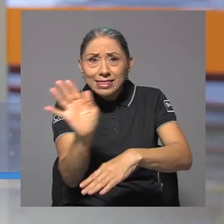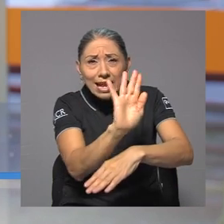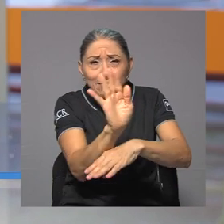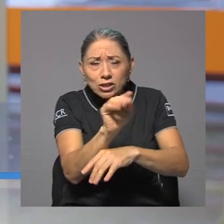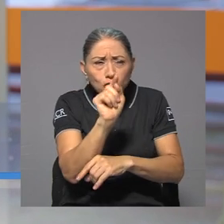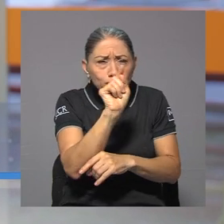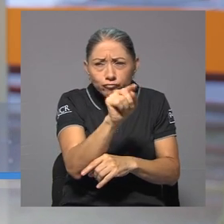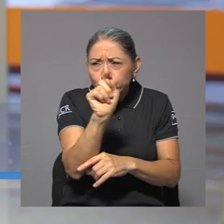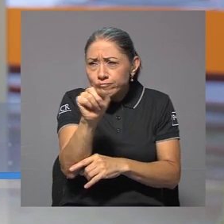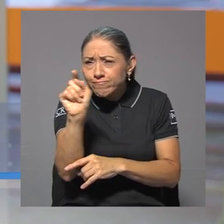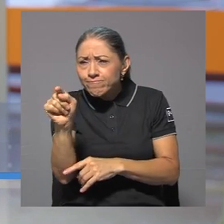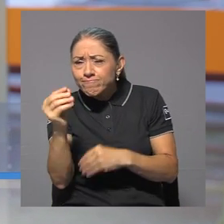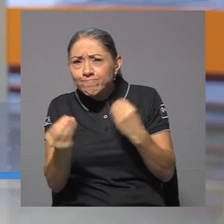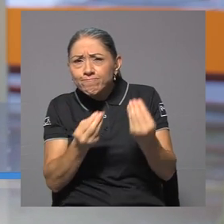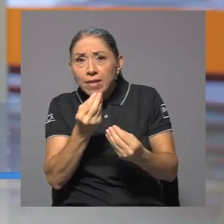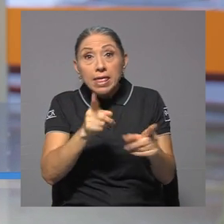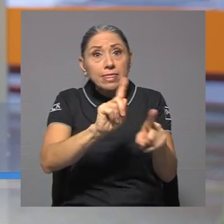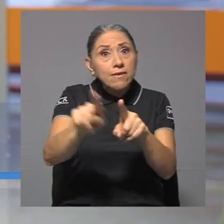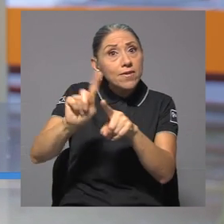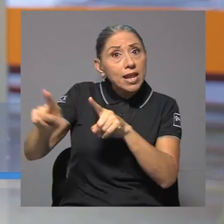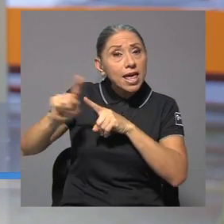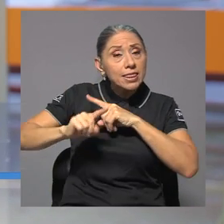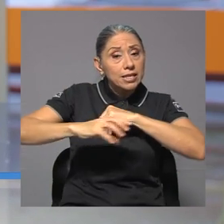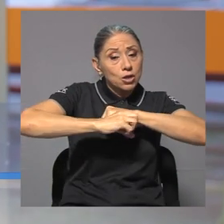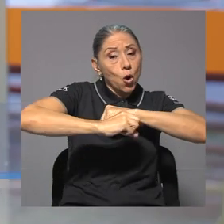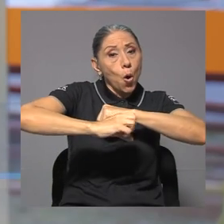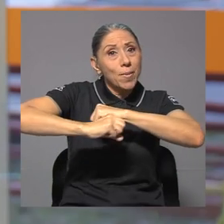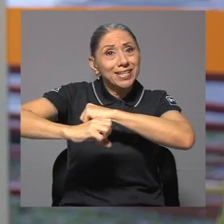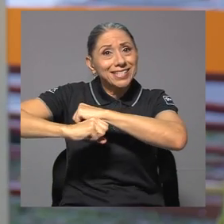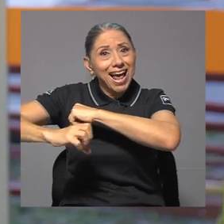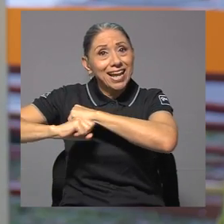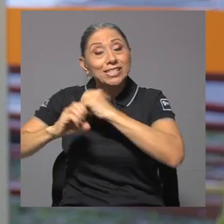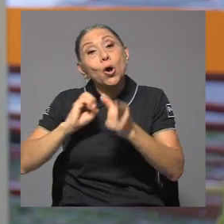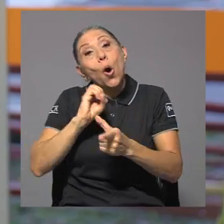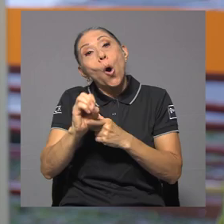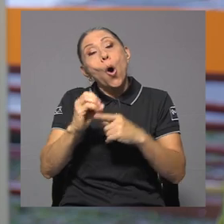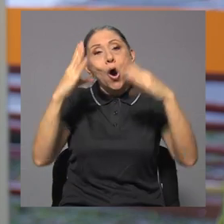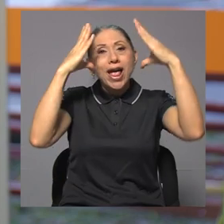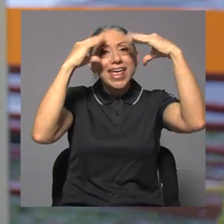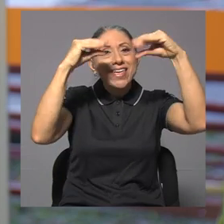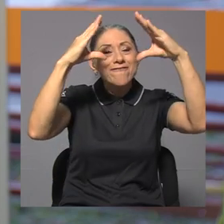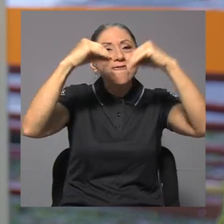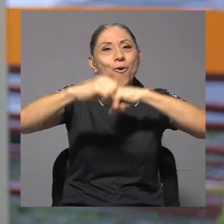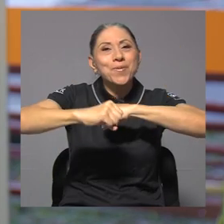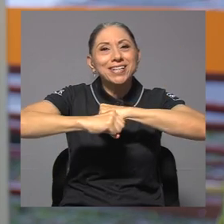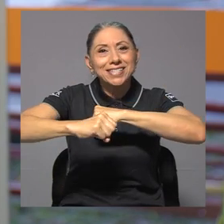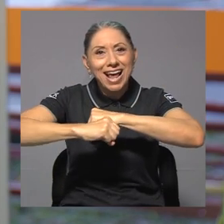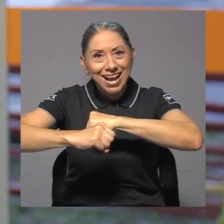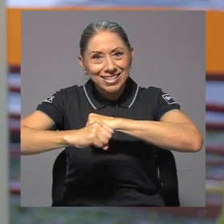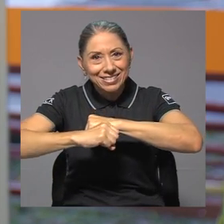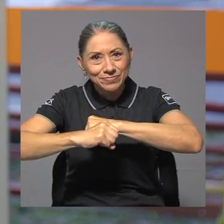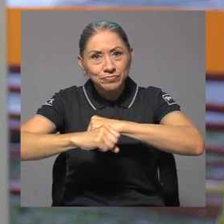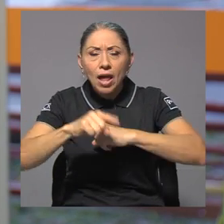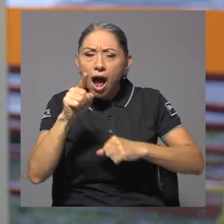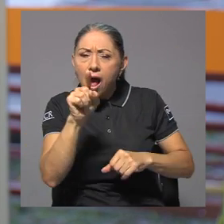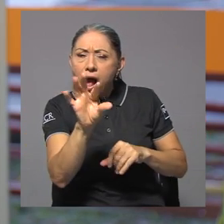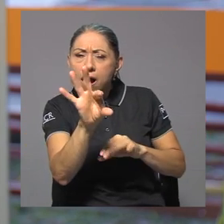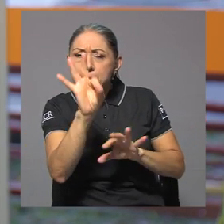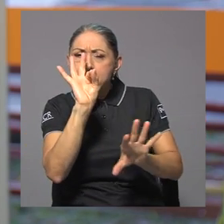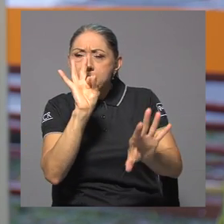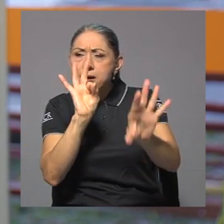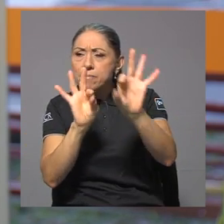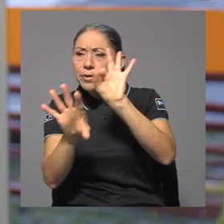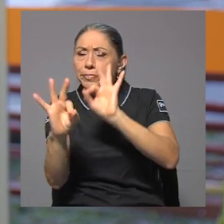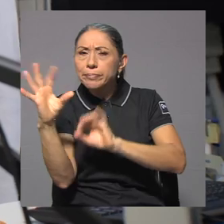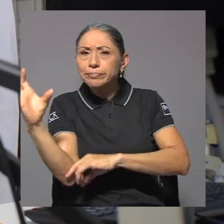evaluando diferentes comerciales o infomerciales, como lo llama la gente, y entonces ahí detectamos